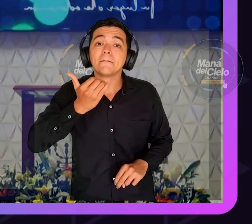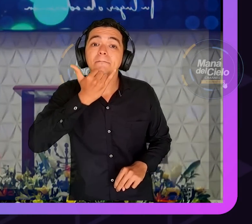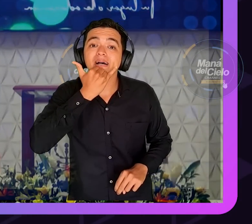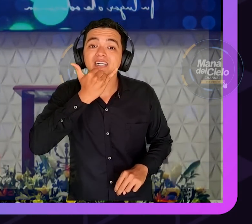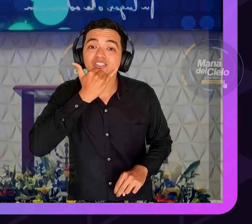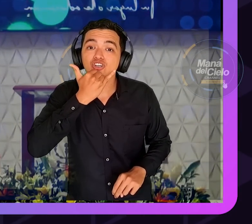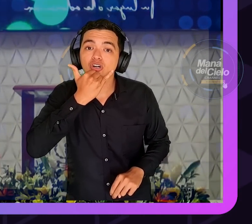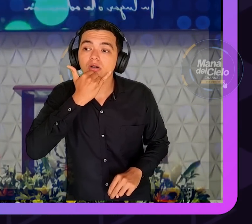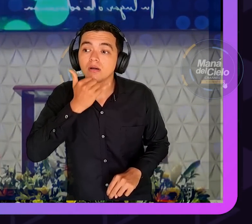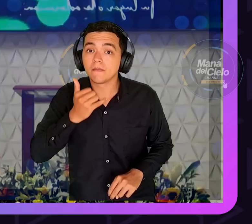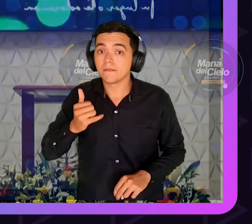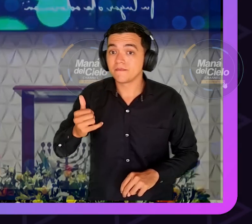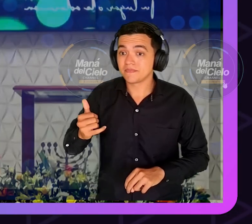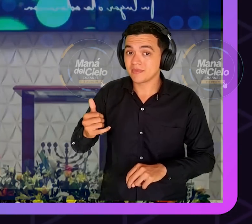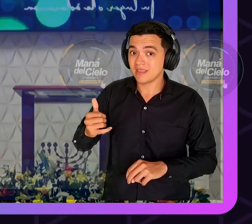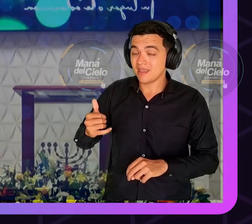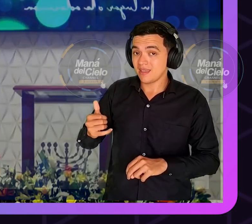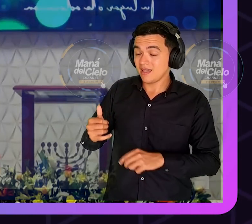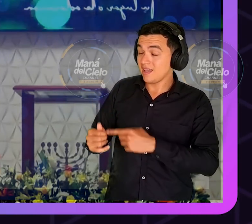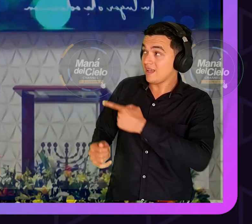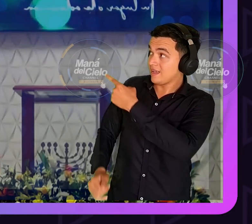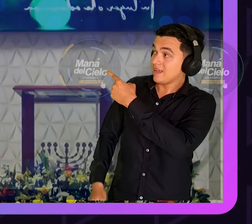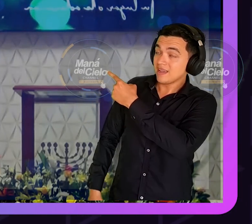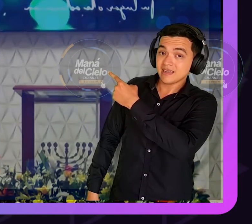pero yo sentí que Dios me dijo hágame el edificio